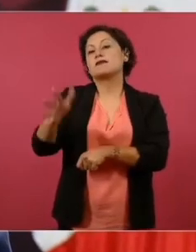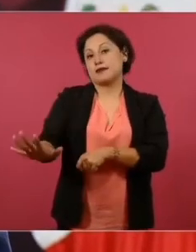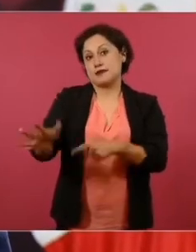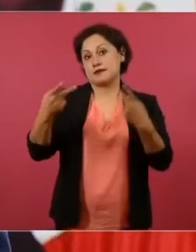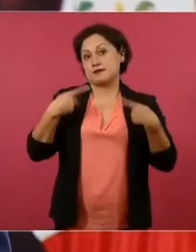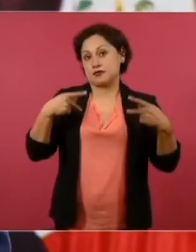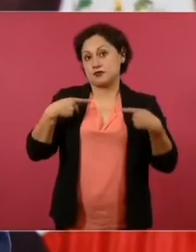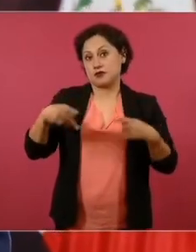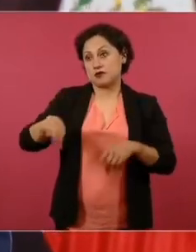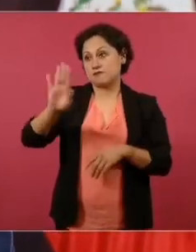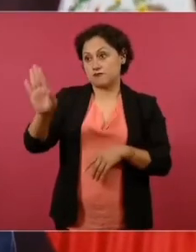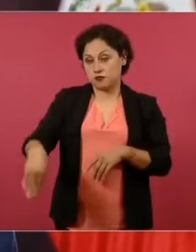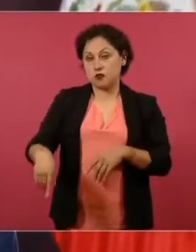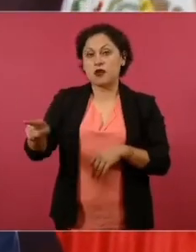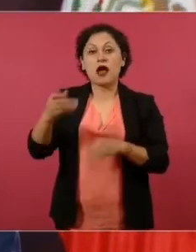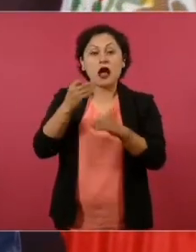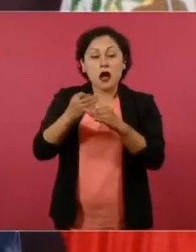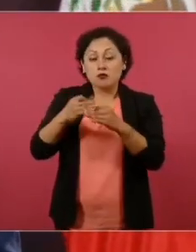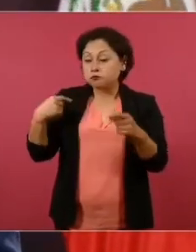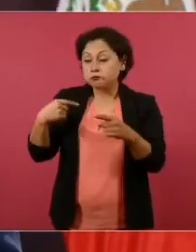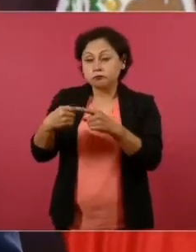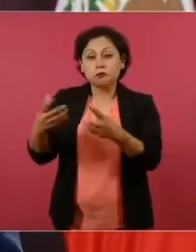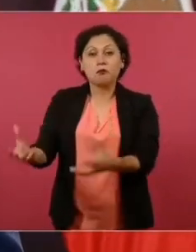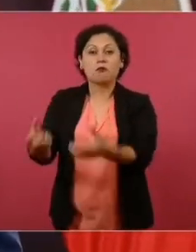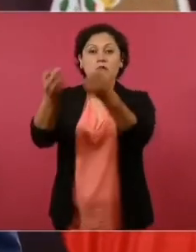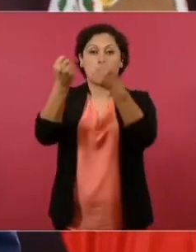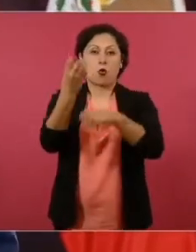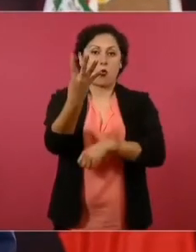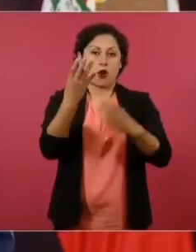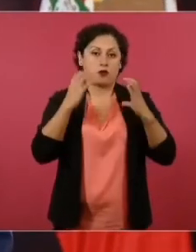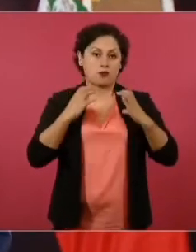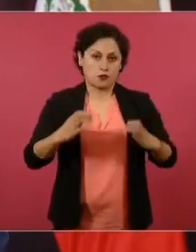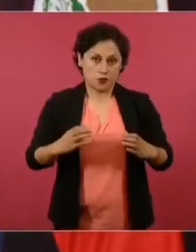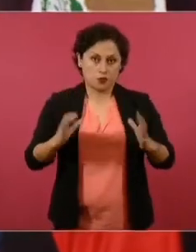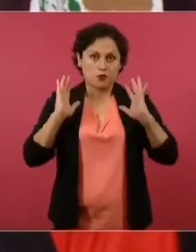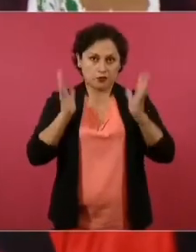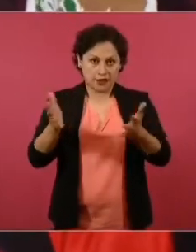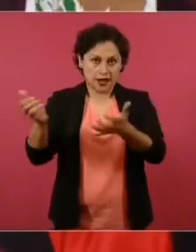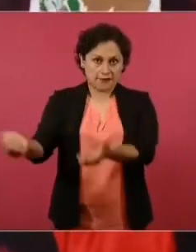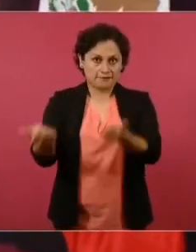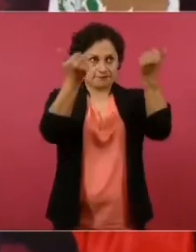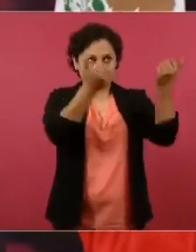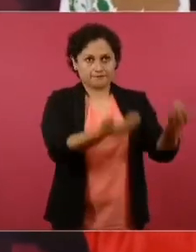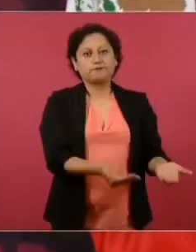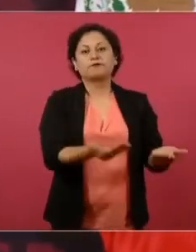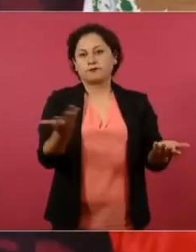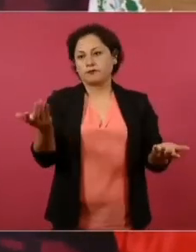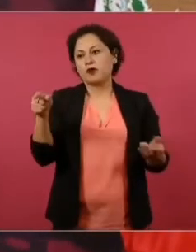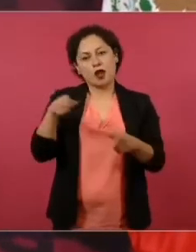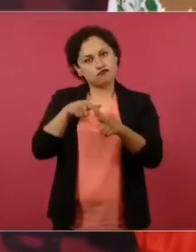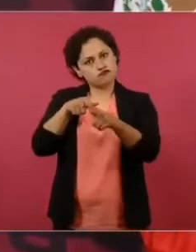rescataron cuatro y se sigue trabajando.